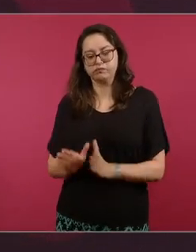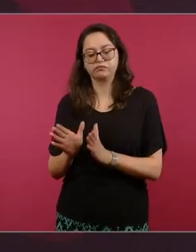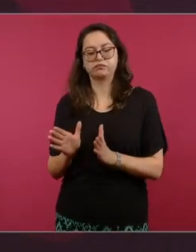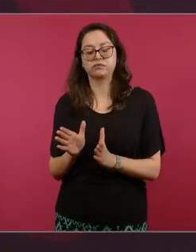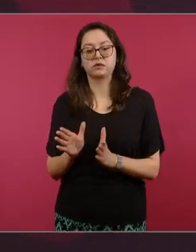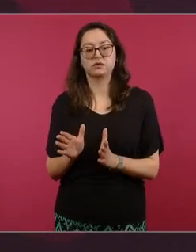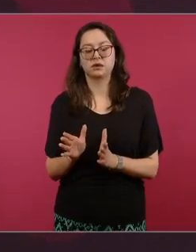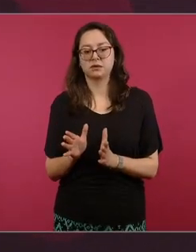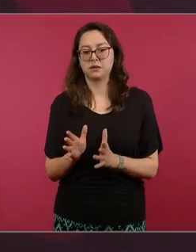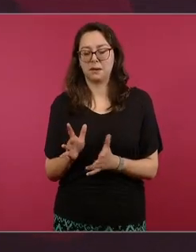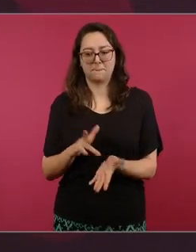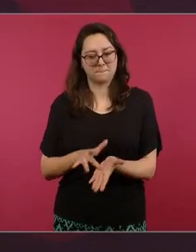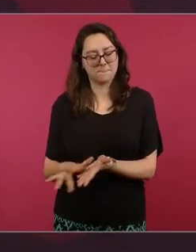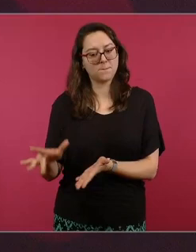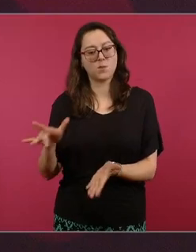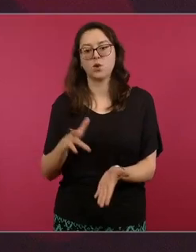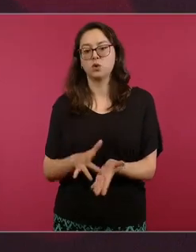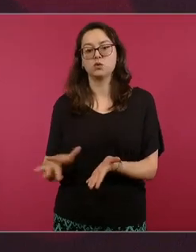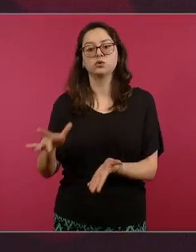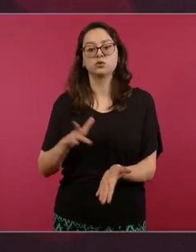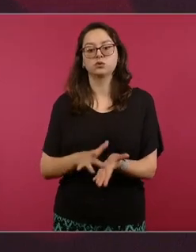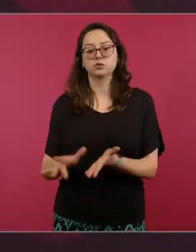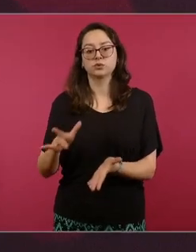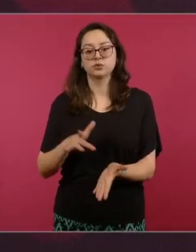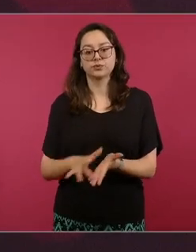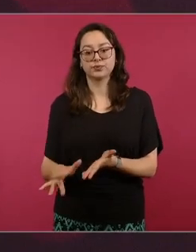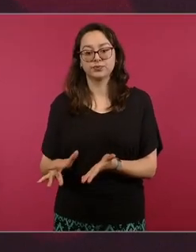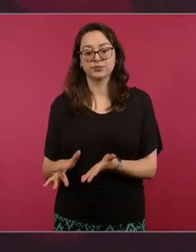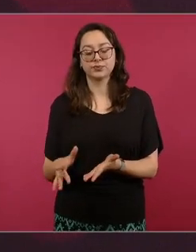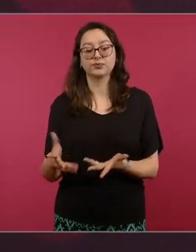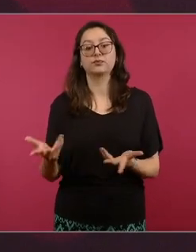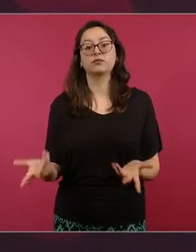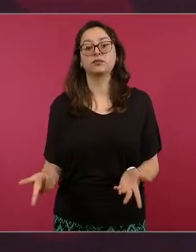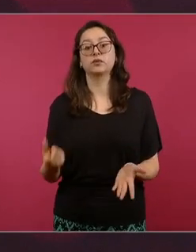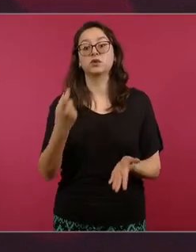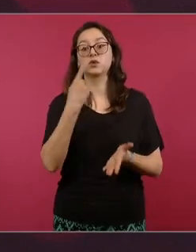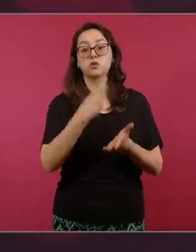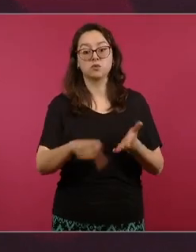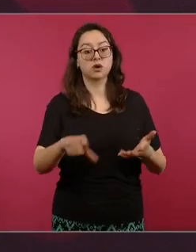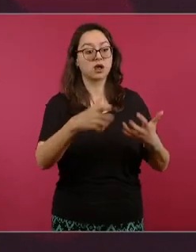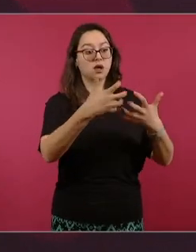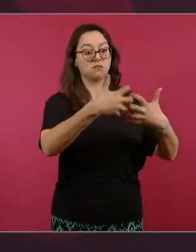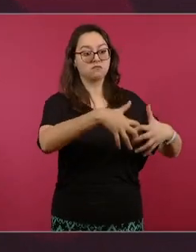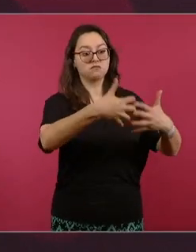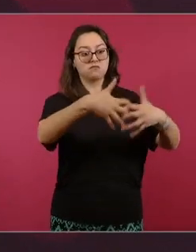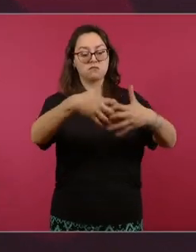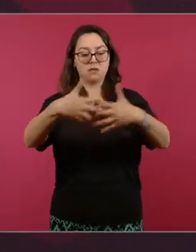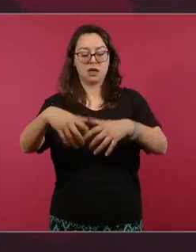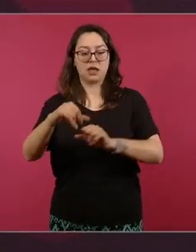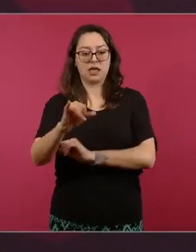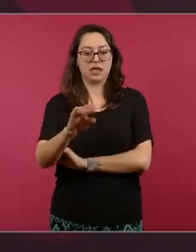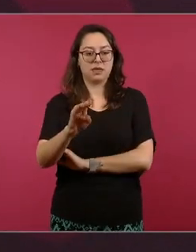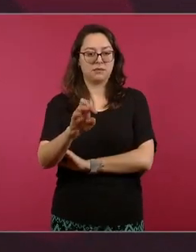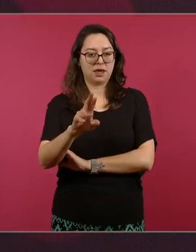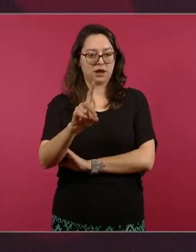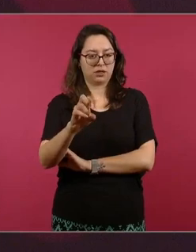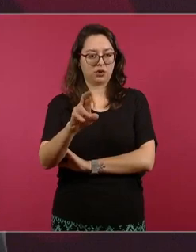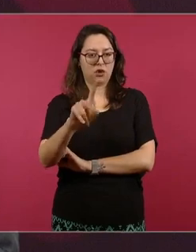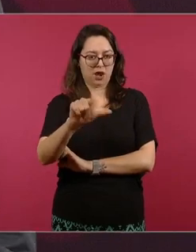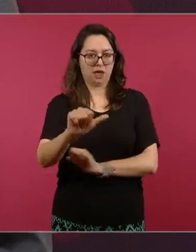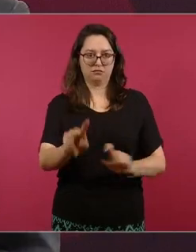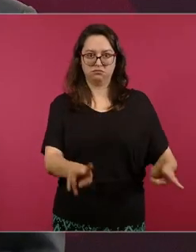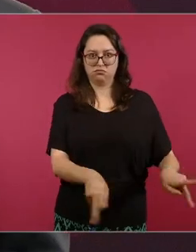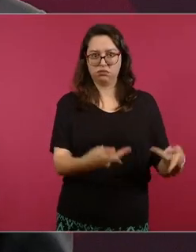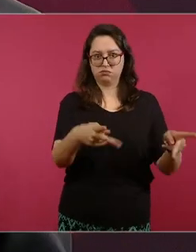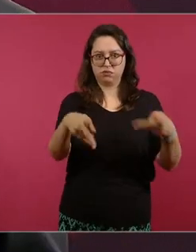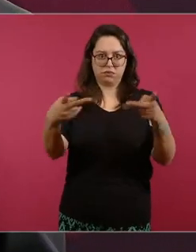como nunca con la compra de las plantas de Iberdrola ya la Comisión